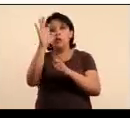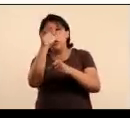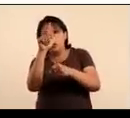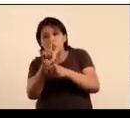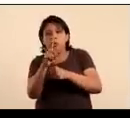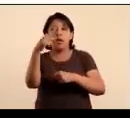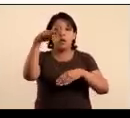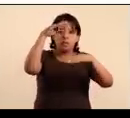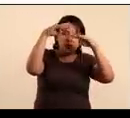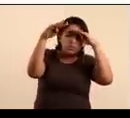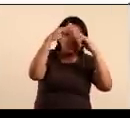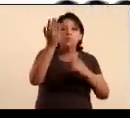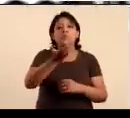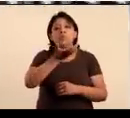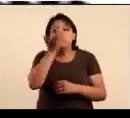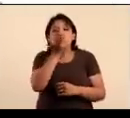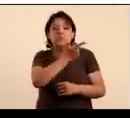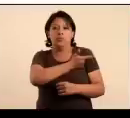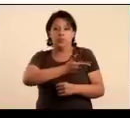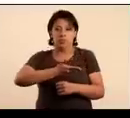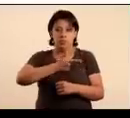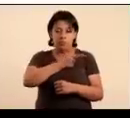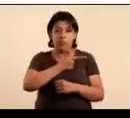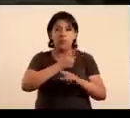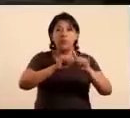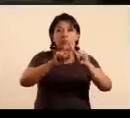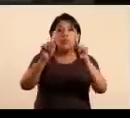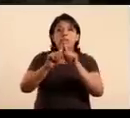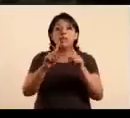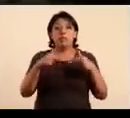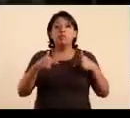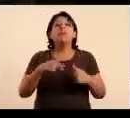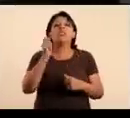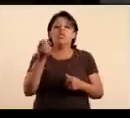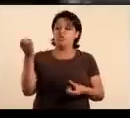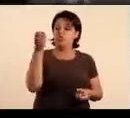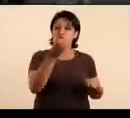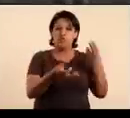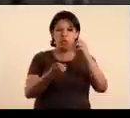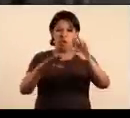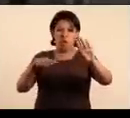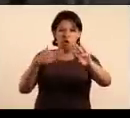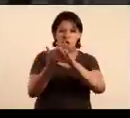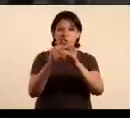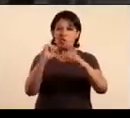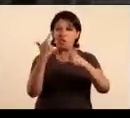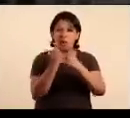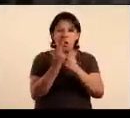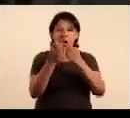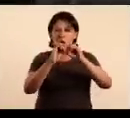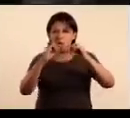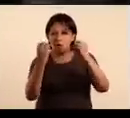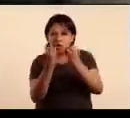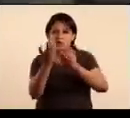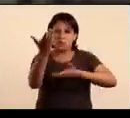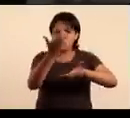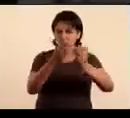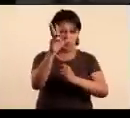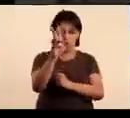sus creencias, costumbres y preferencias. La diversidad humana enriquece, no son amenaza ni obstáculo para la organización o la convivencia.